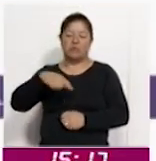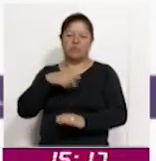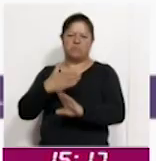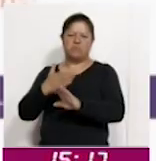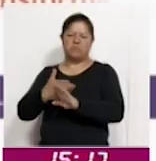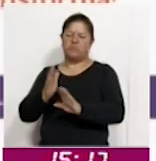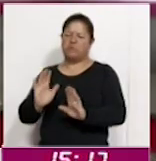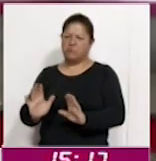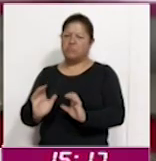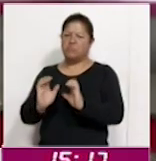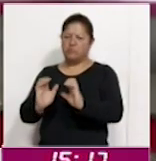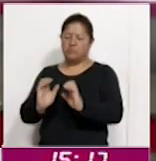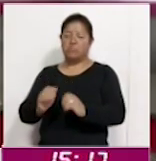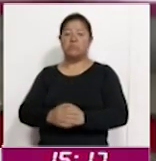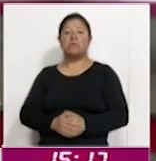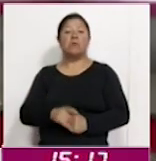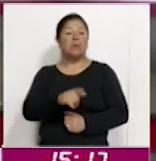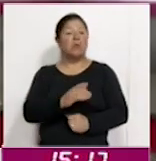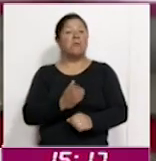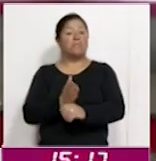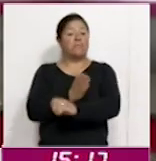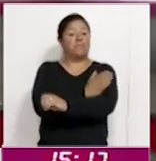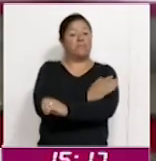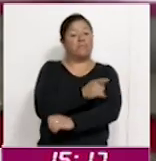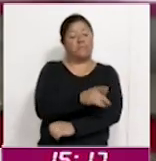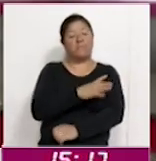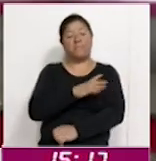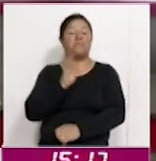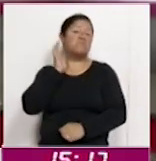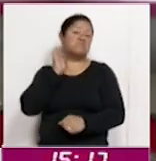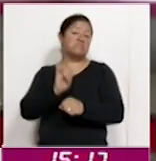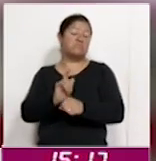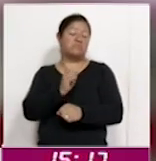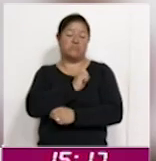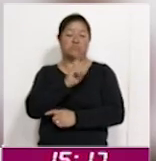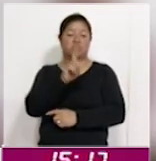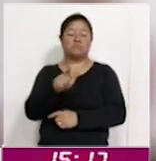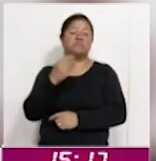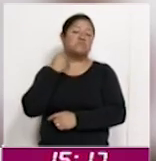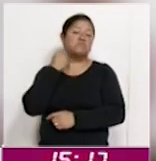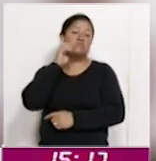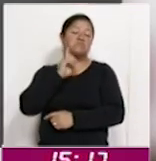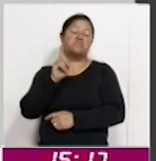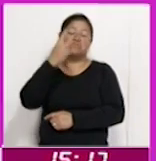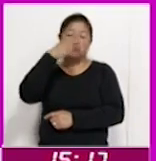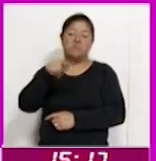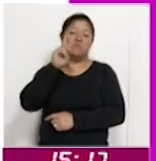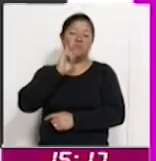violencia desde espacios educativos y la creación de fiscalías especializadas y abogadas de las mujeres.